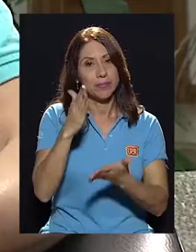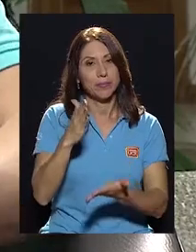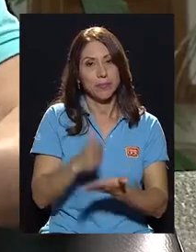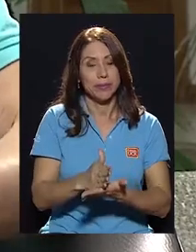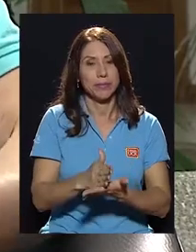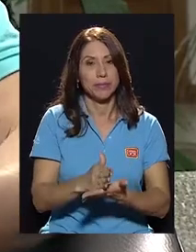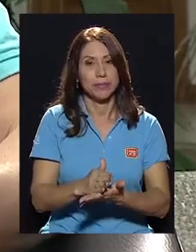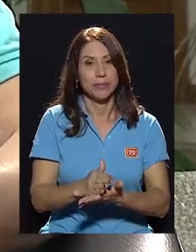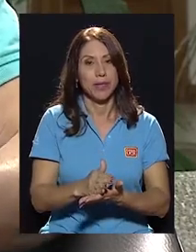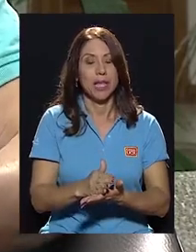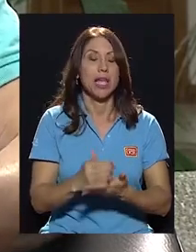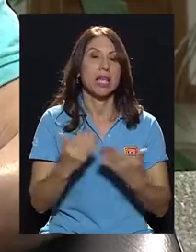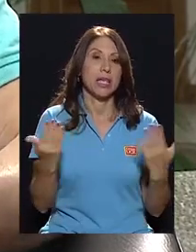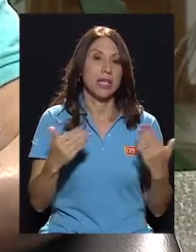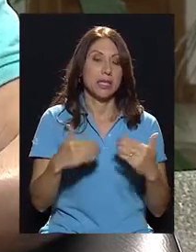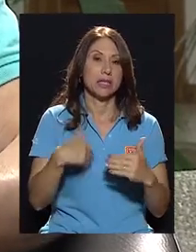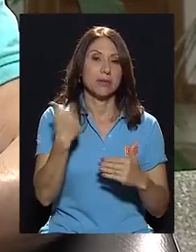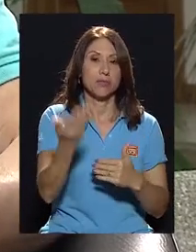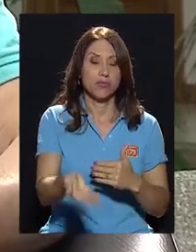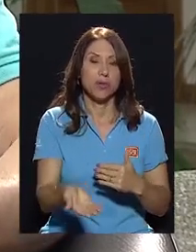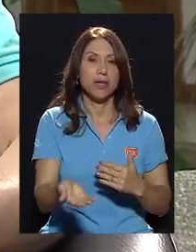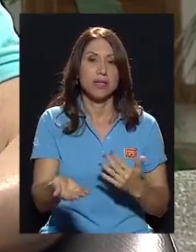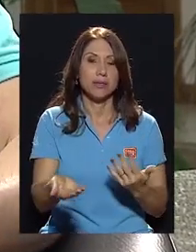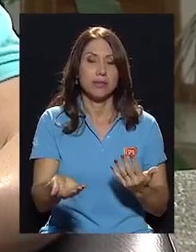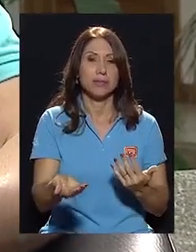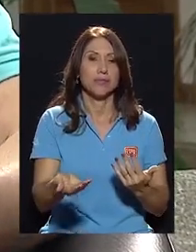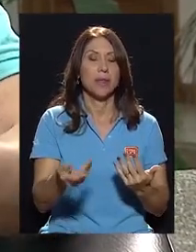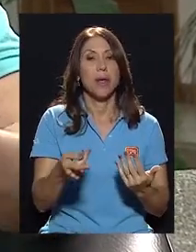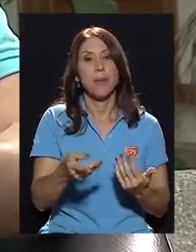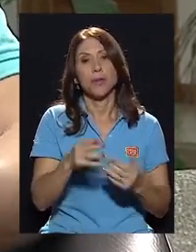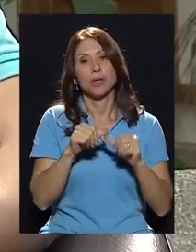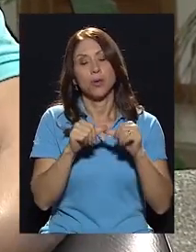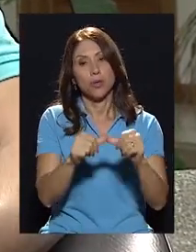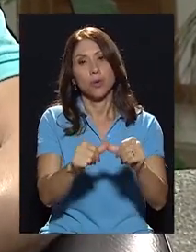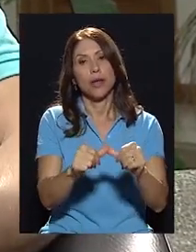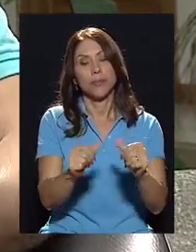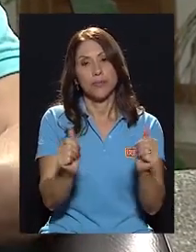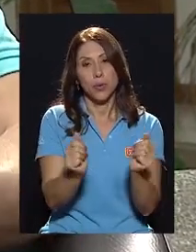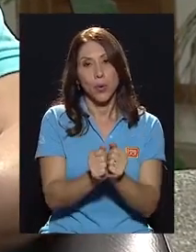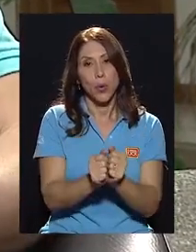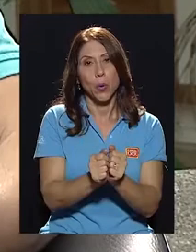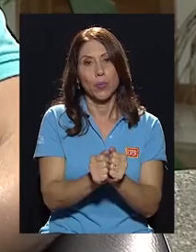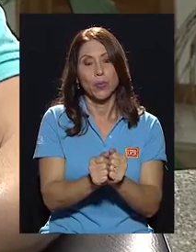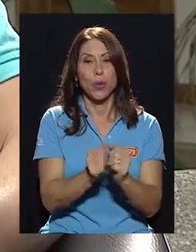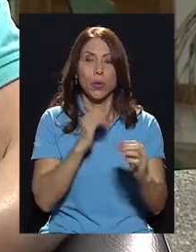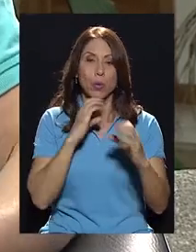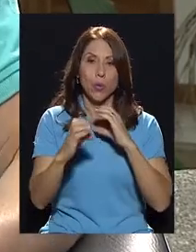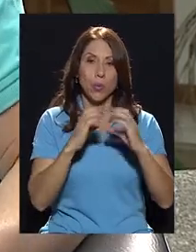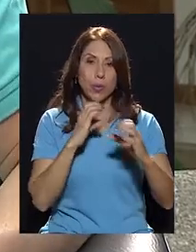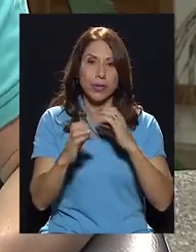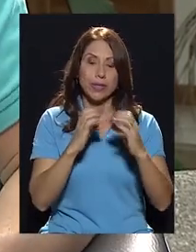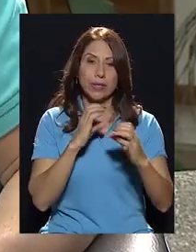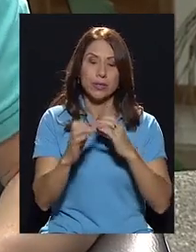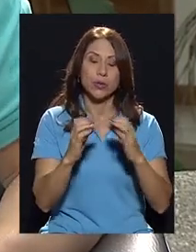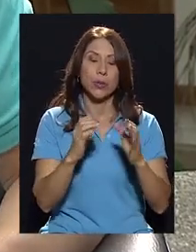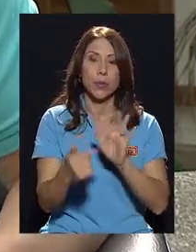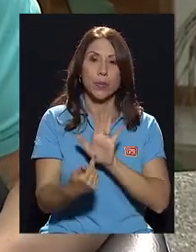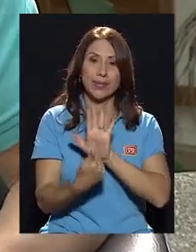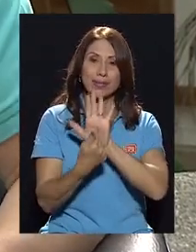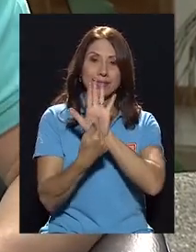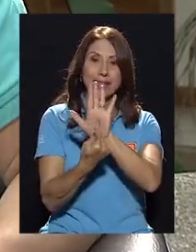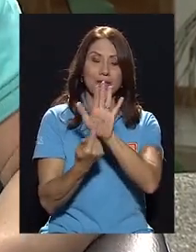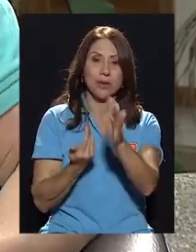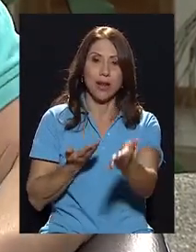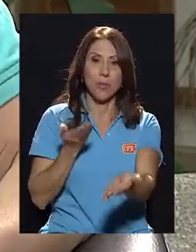momento de hacer una segunda pausa, y después de este receso, vamos a continuar con nuestra conversación,